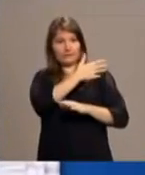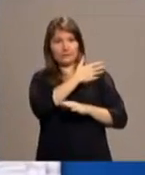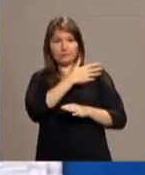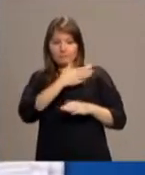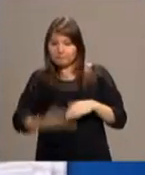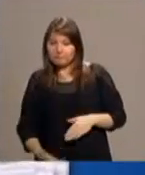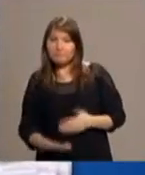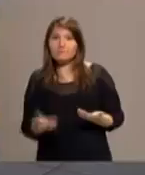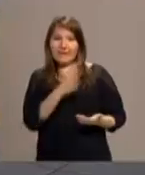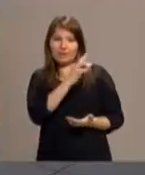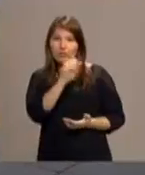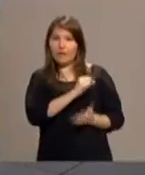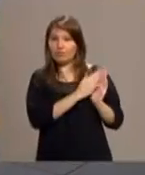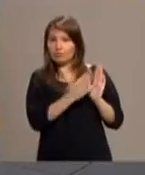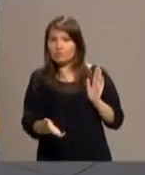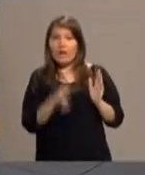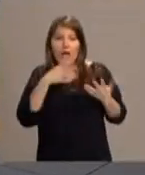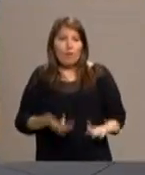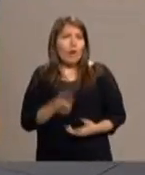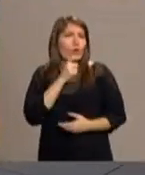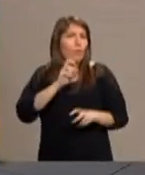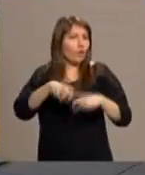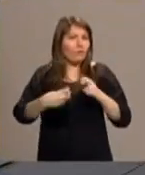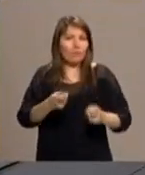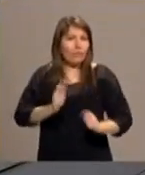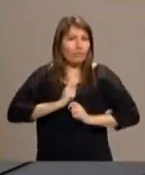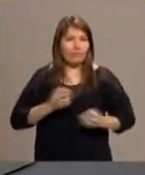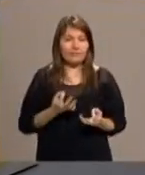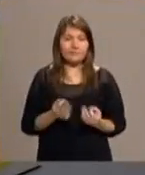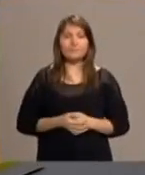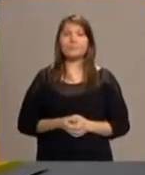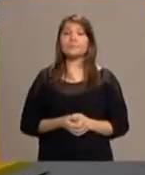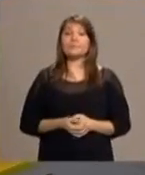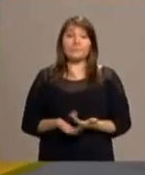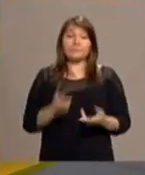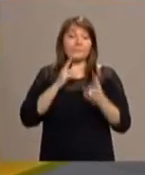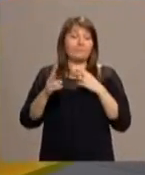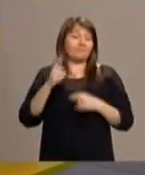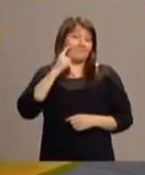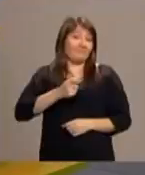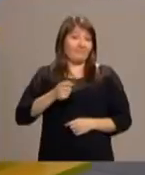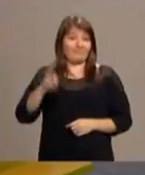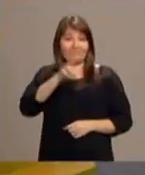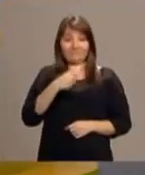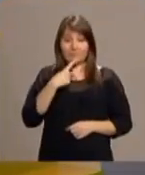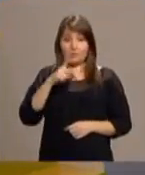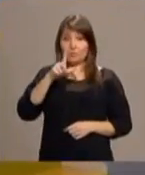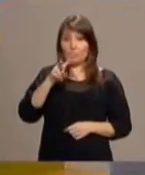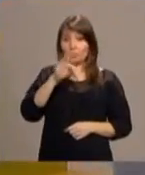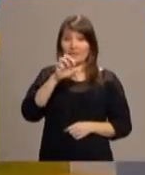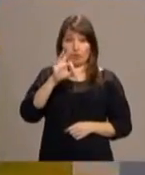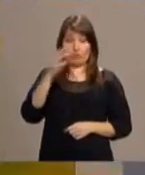actualmente esa reforma? Lo que se suele narrar es que Lutero, el 31 de octubre de